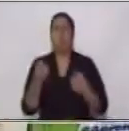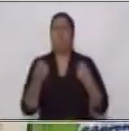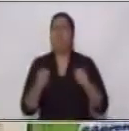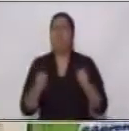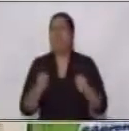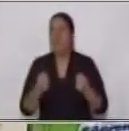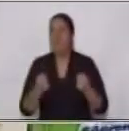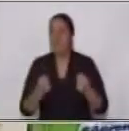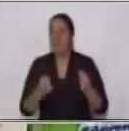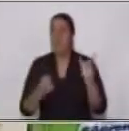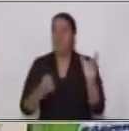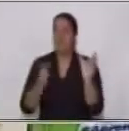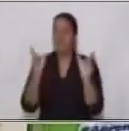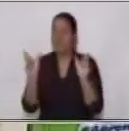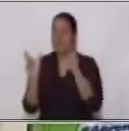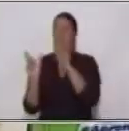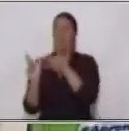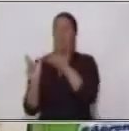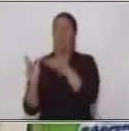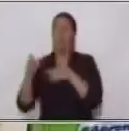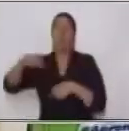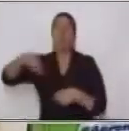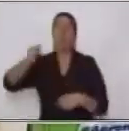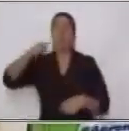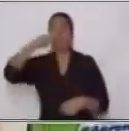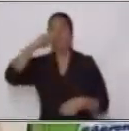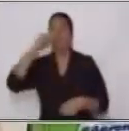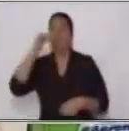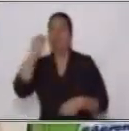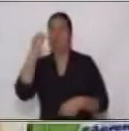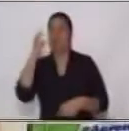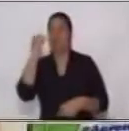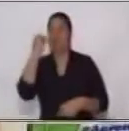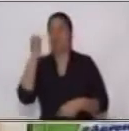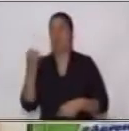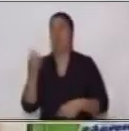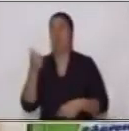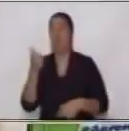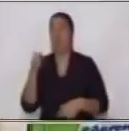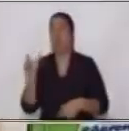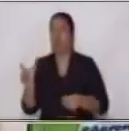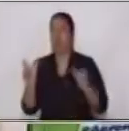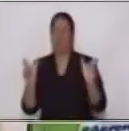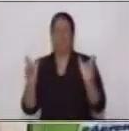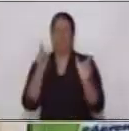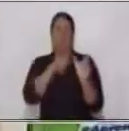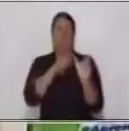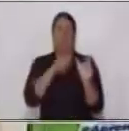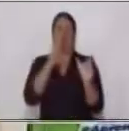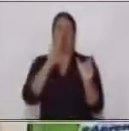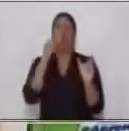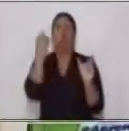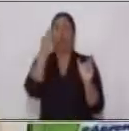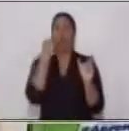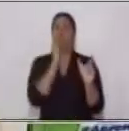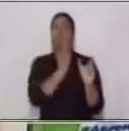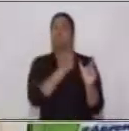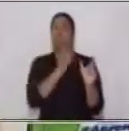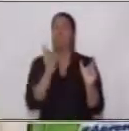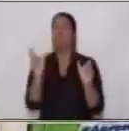la acción es Patricia y no Luis ¿sí? y en la última la carta fue enviada por Juan